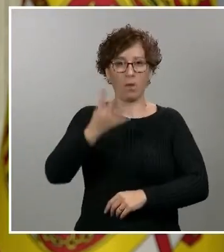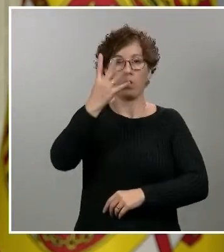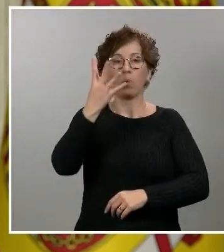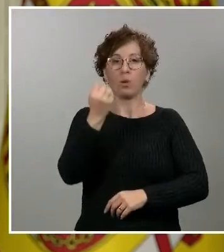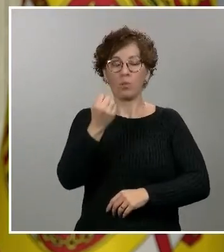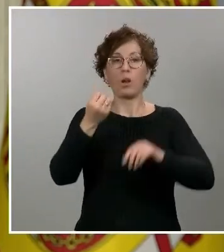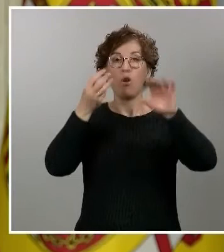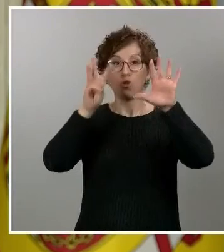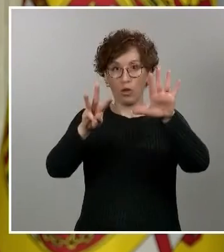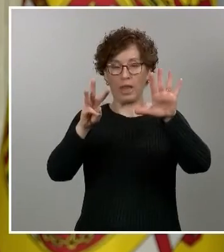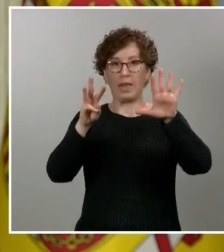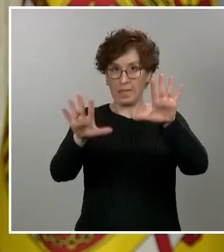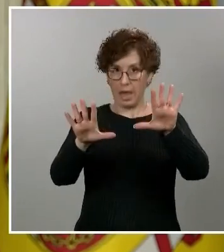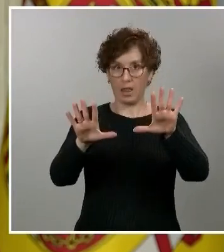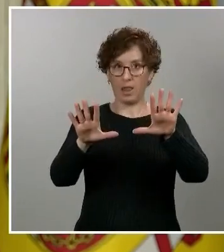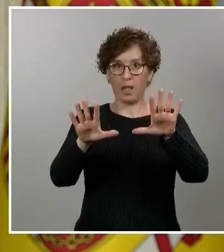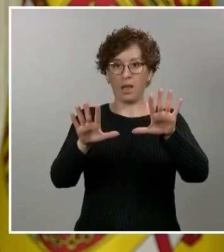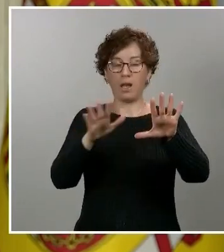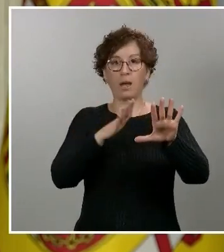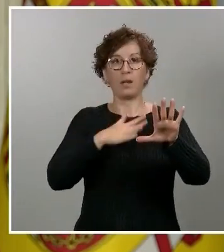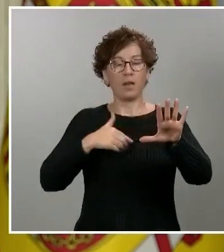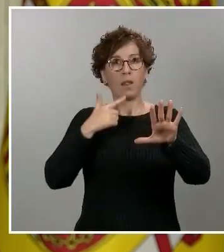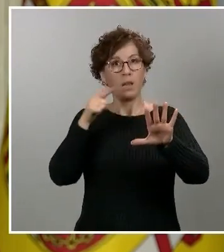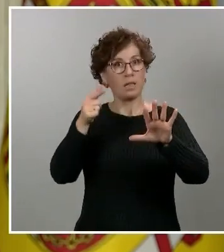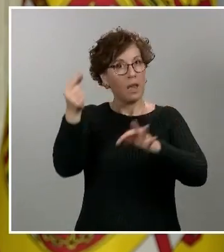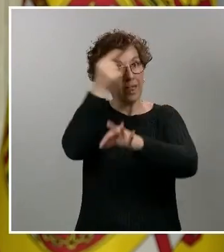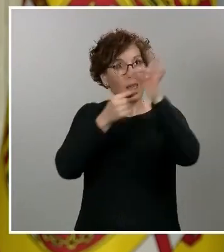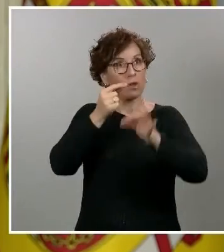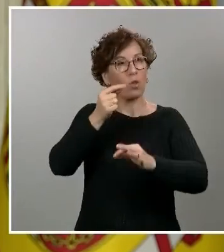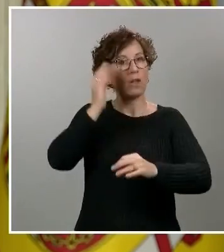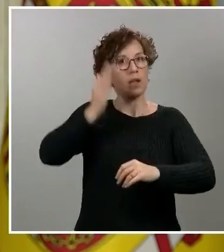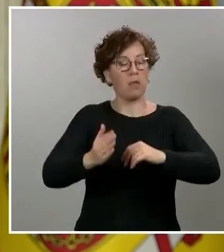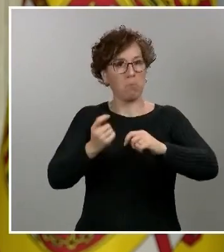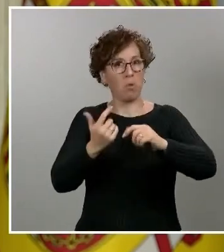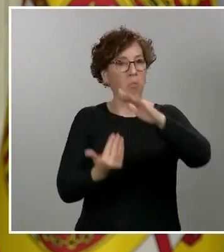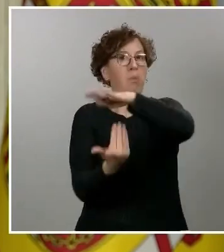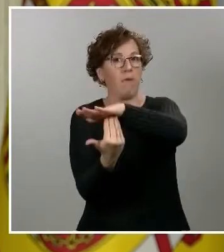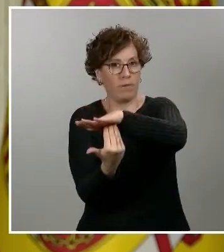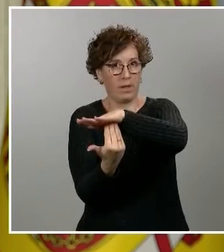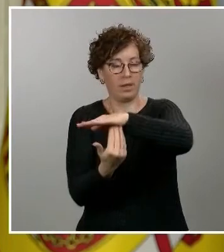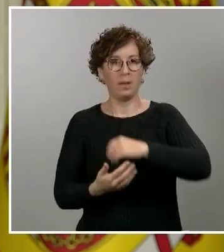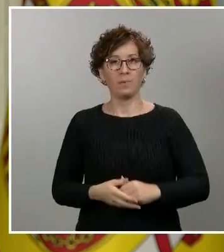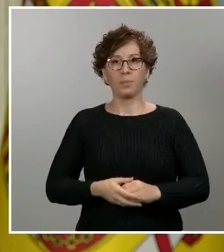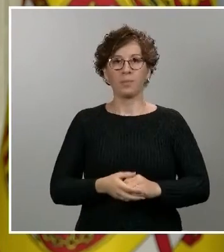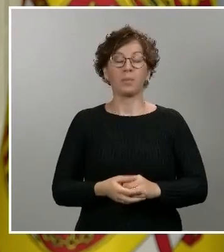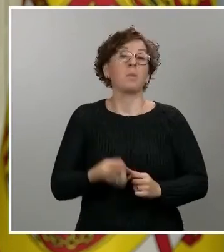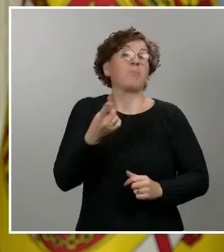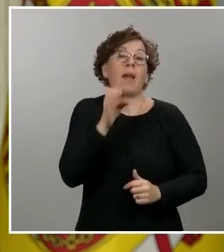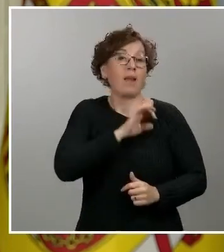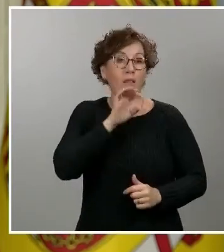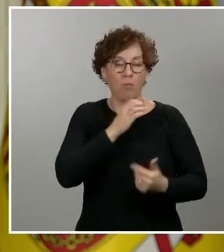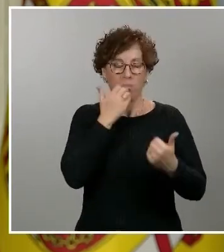Como ven, esto se ha paralizado bastante, el número de sanciones. Y como cosas anecdóticas, en Ceuta,